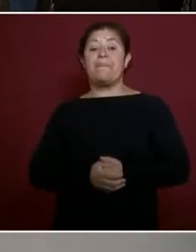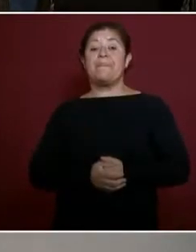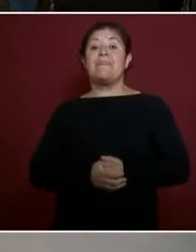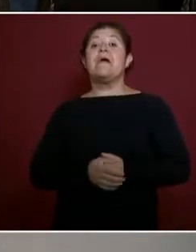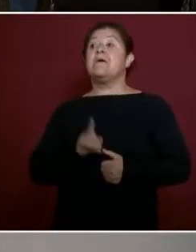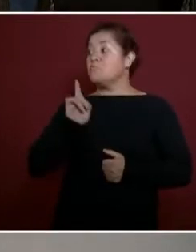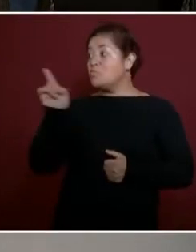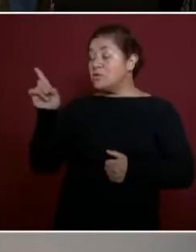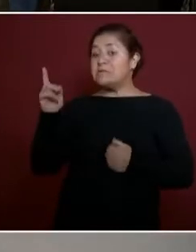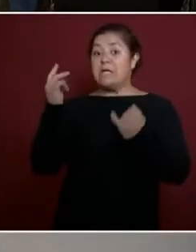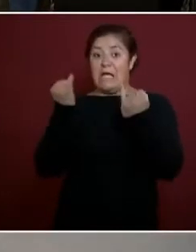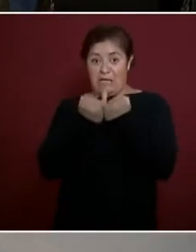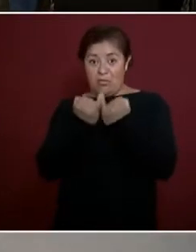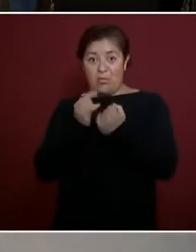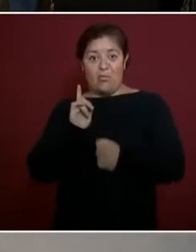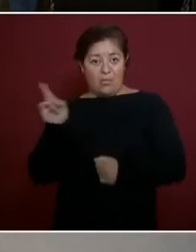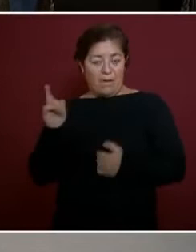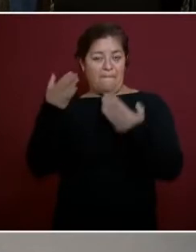sucursal.